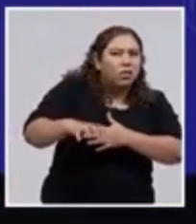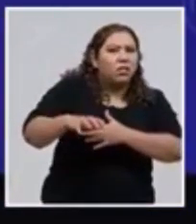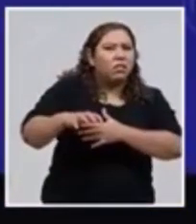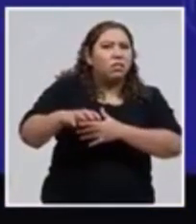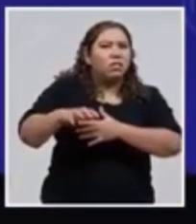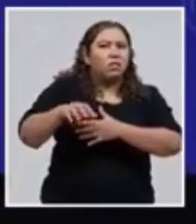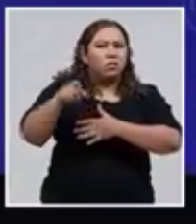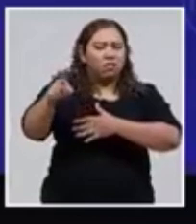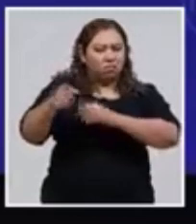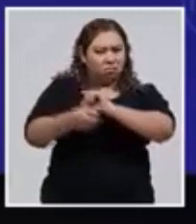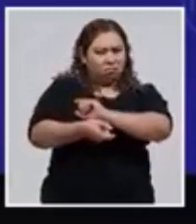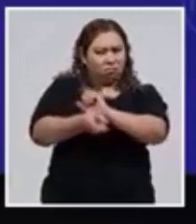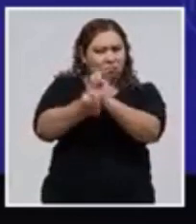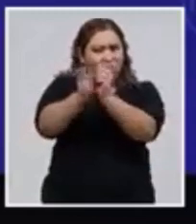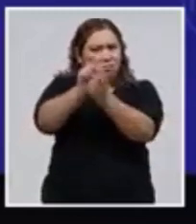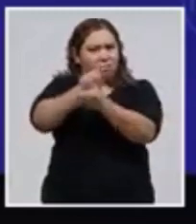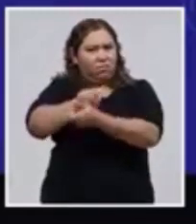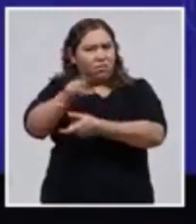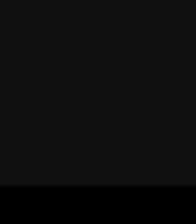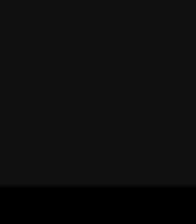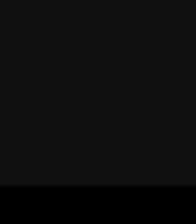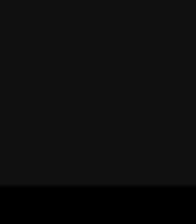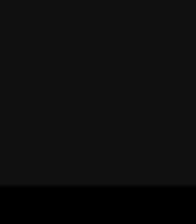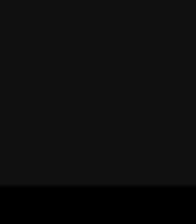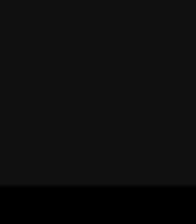un cambio en su estado de salud.